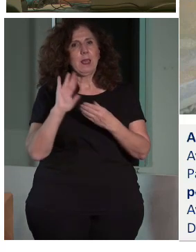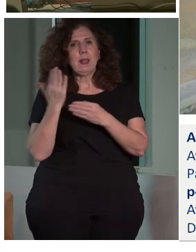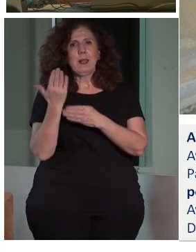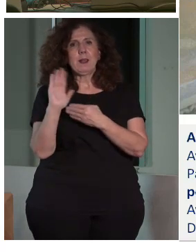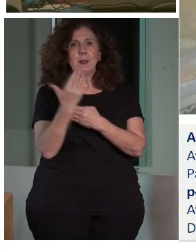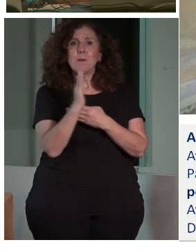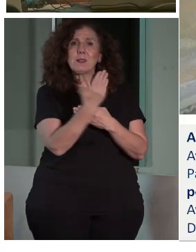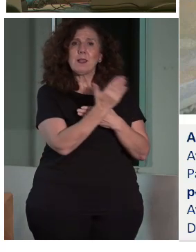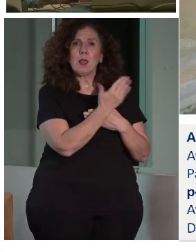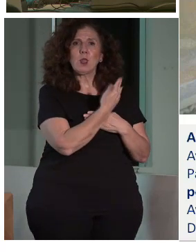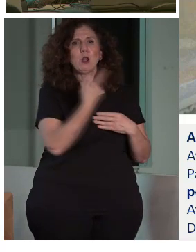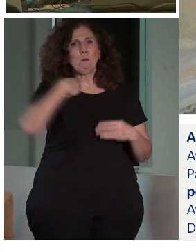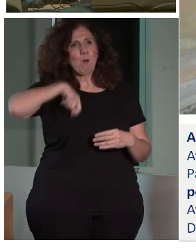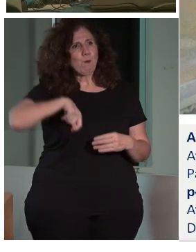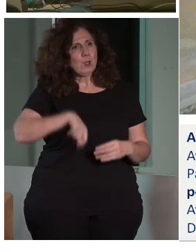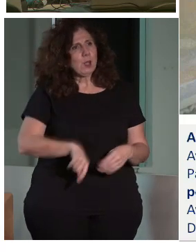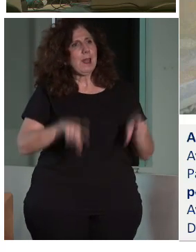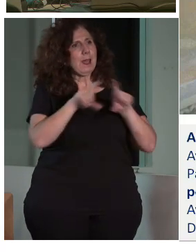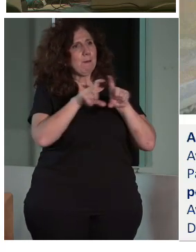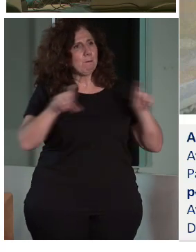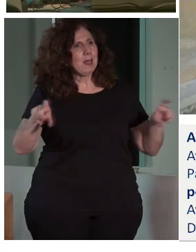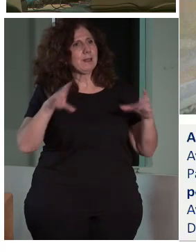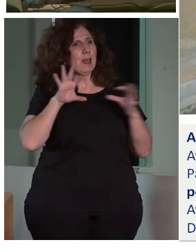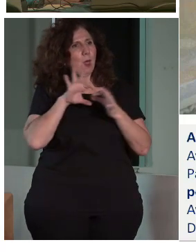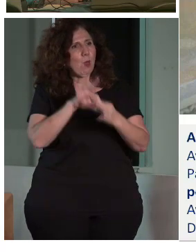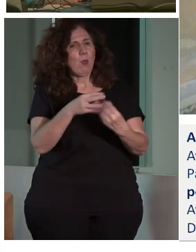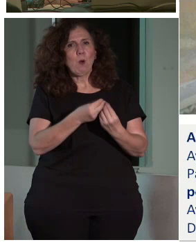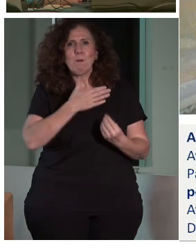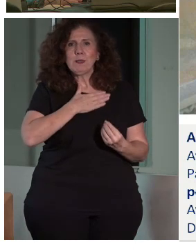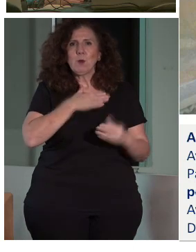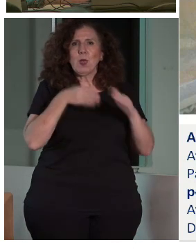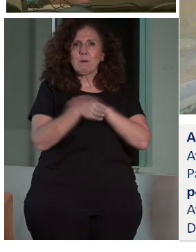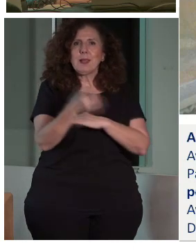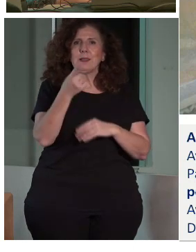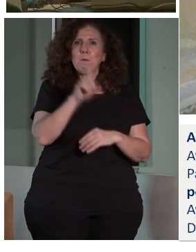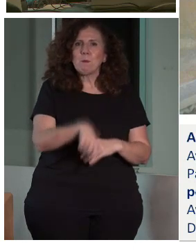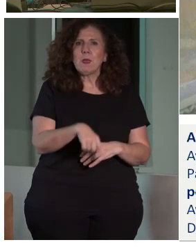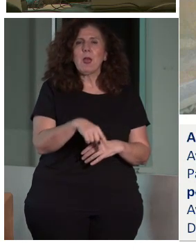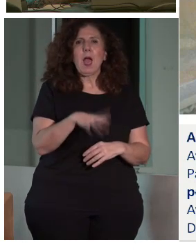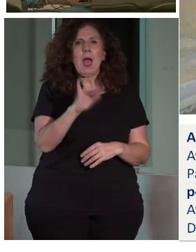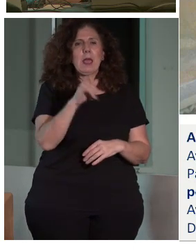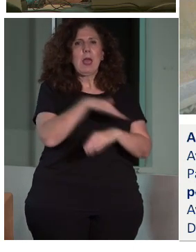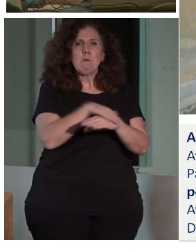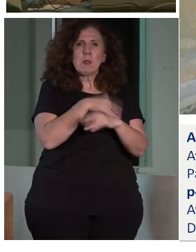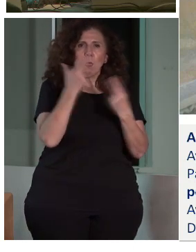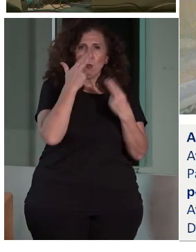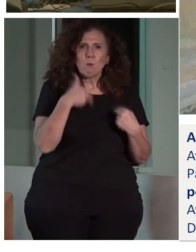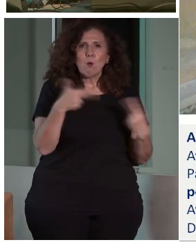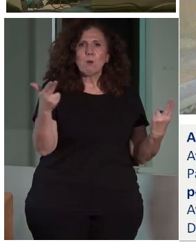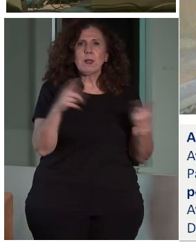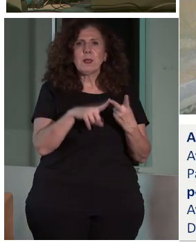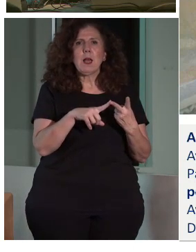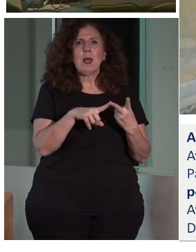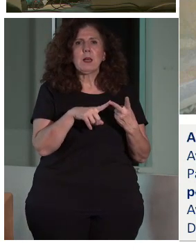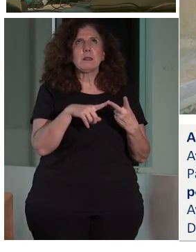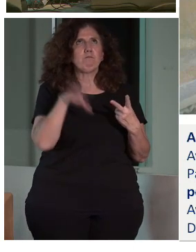profesionales y empresas, tanto del ámbito del patrimonio y de la accesibilidad, sino que había administraciones públicas a